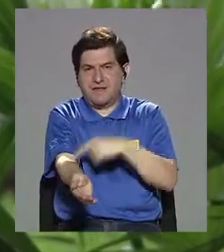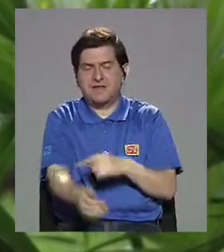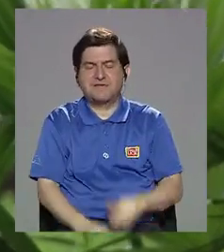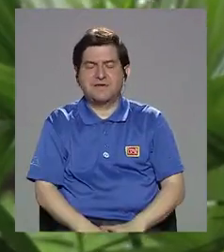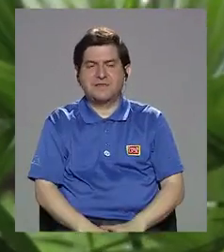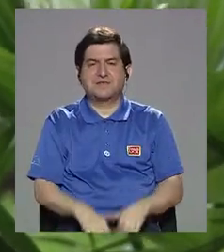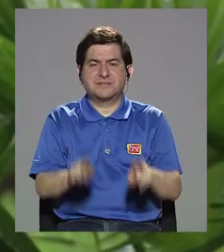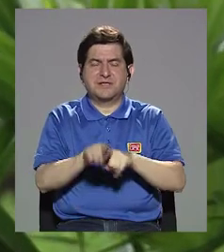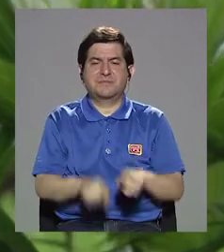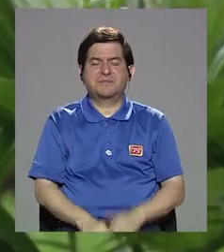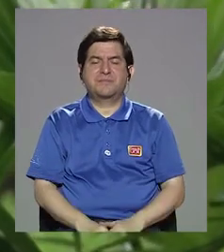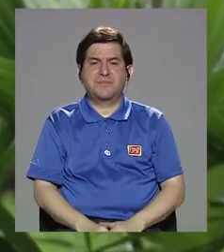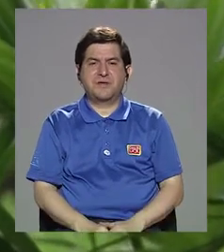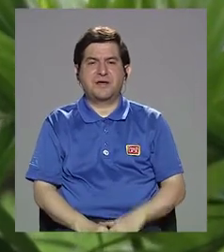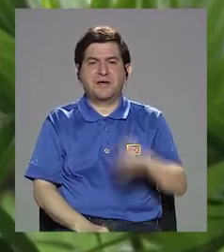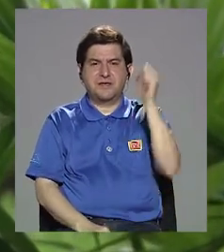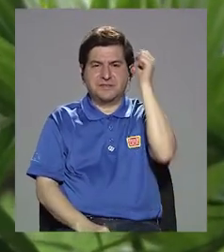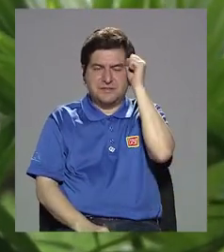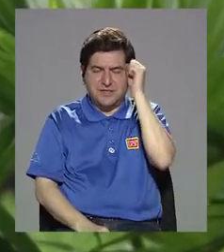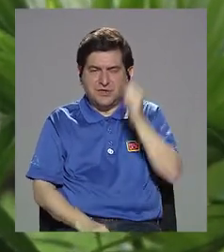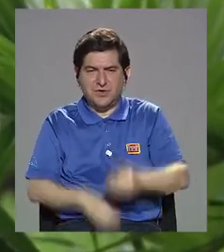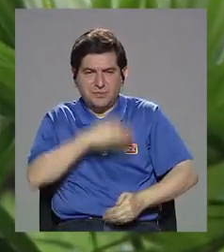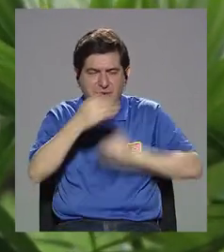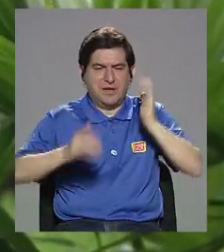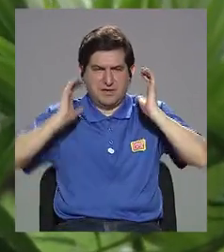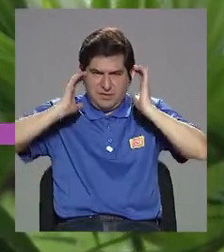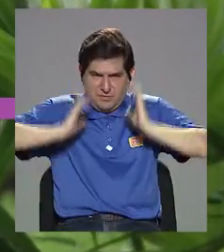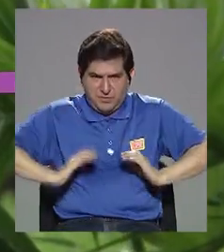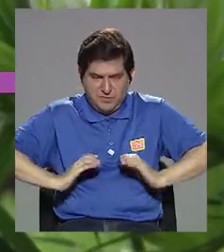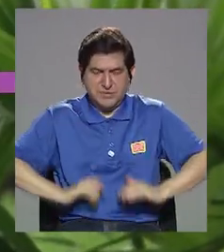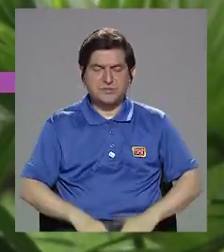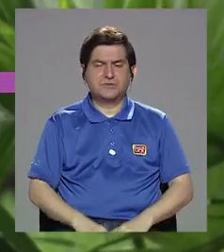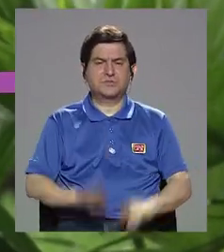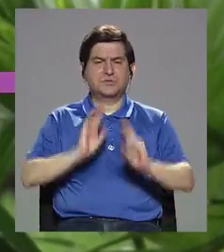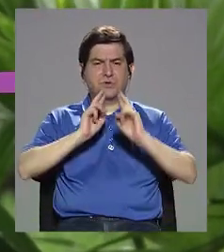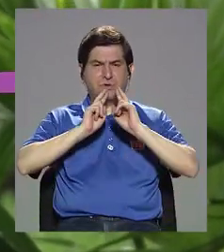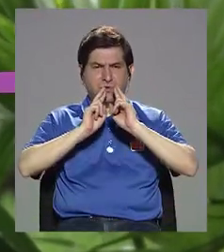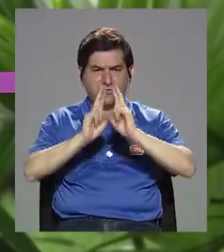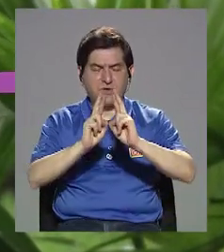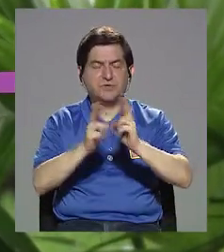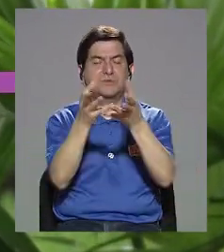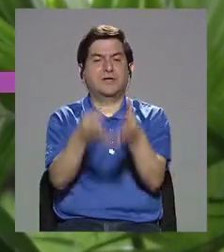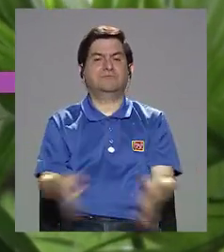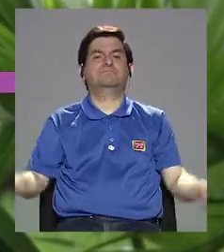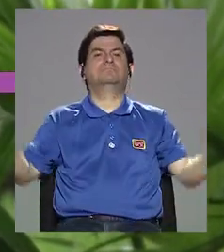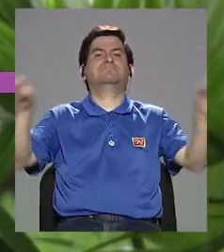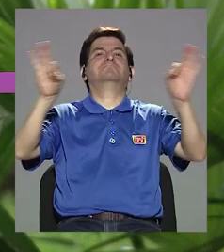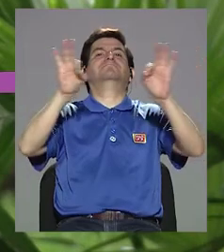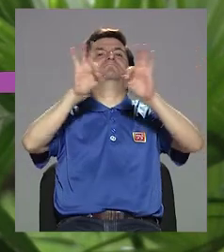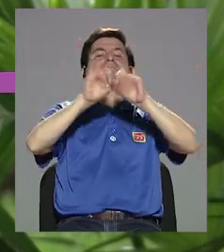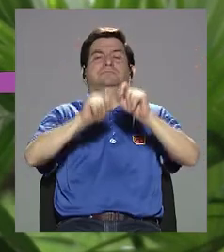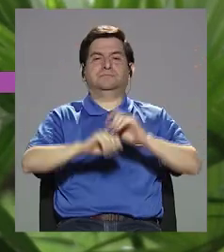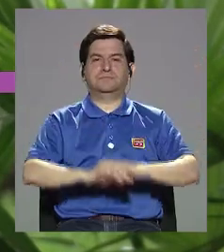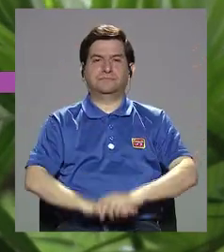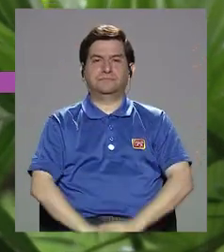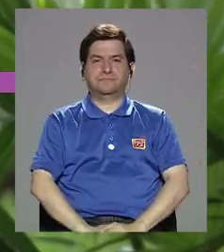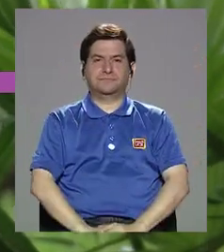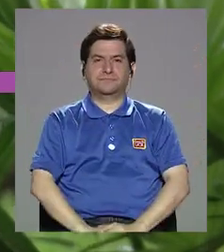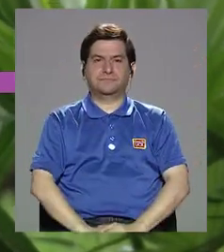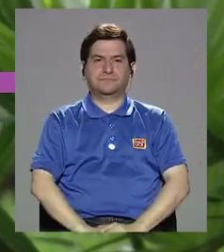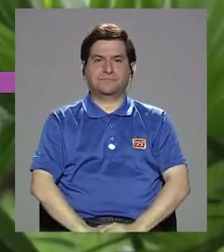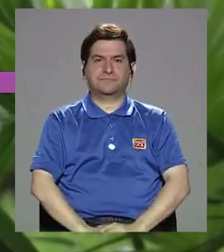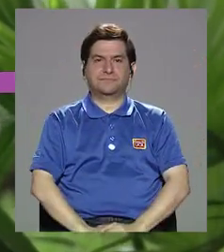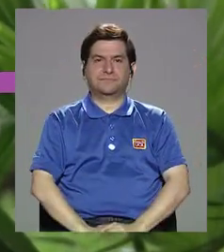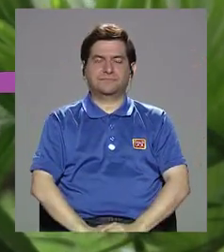metabólico y, por ejemplo, un resultado sumamente importante es que la